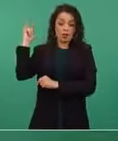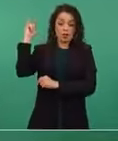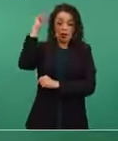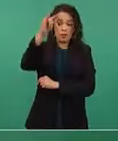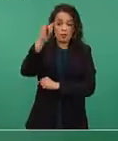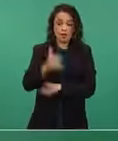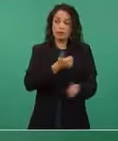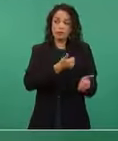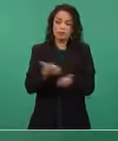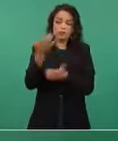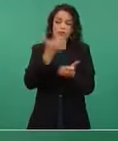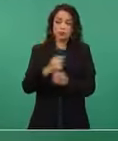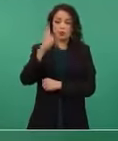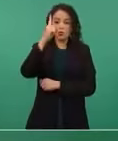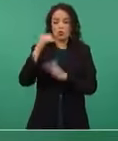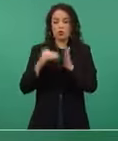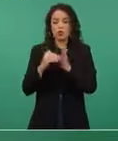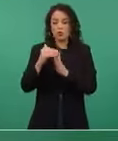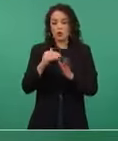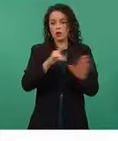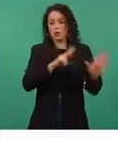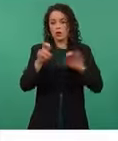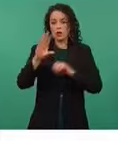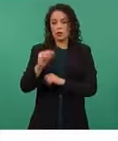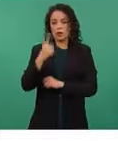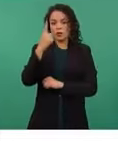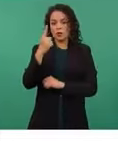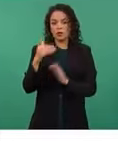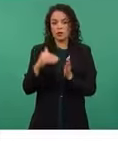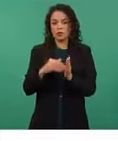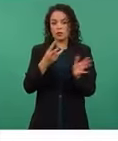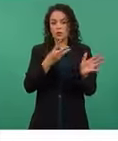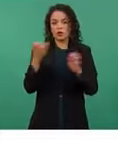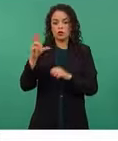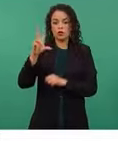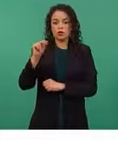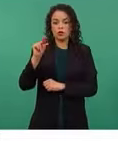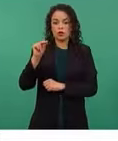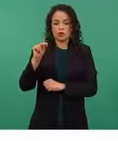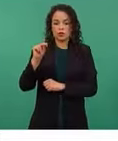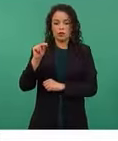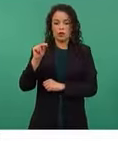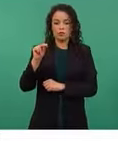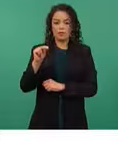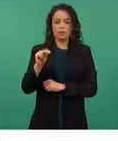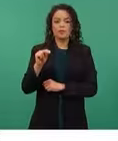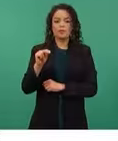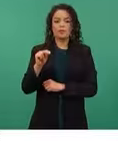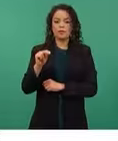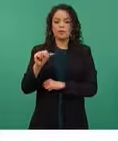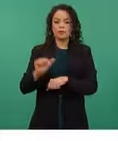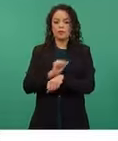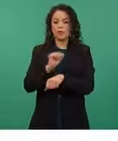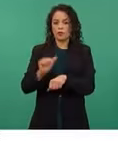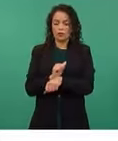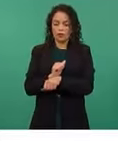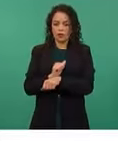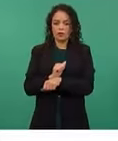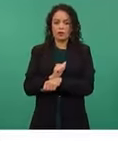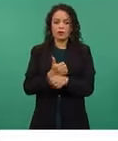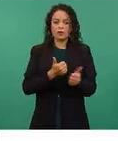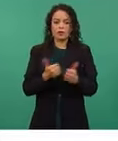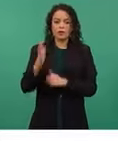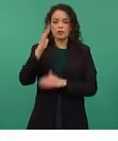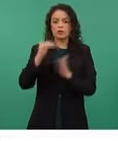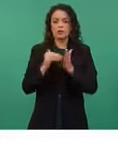distribuyeron un millón 291 mil 380 dosis. Vía terrestre, 5 millones 113